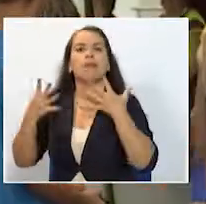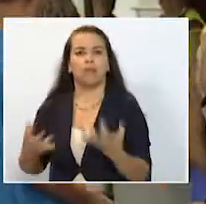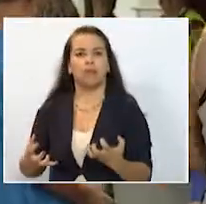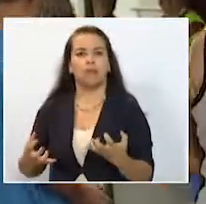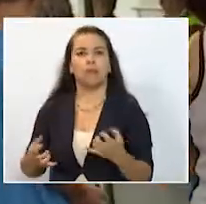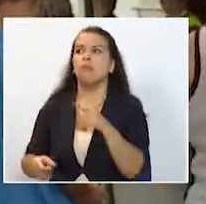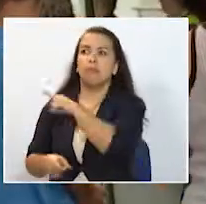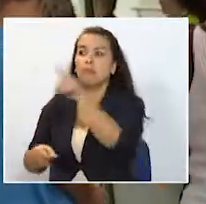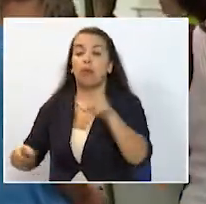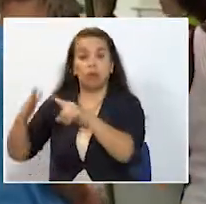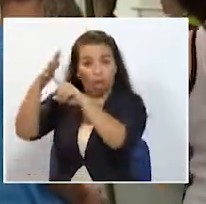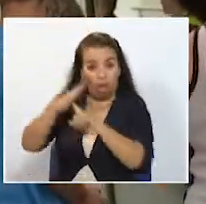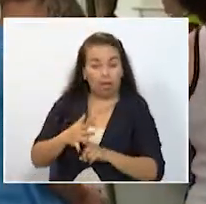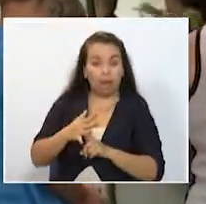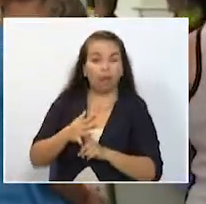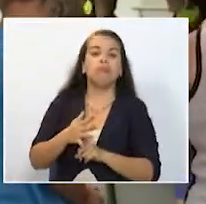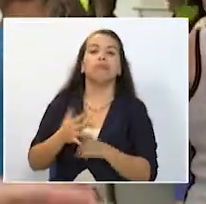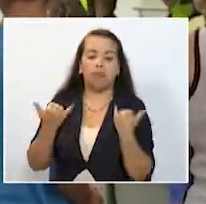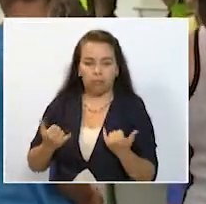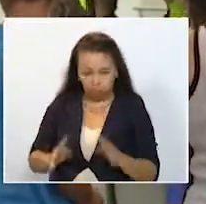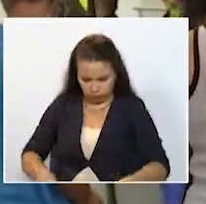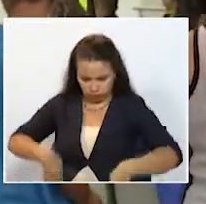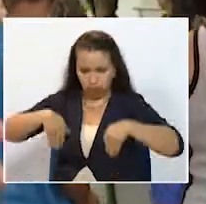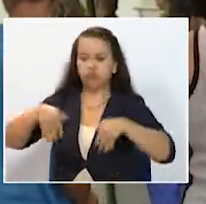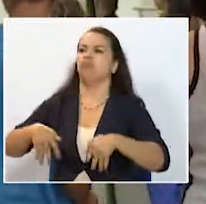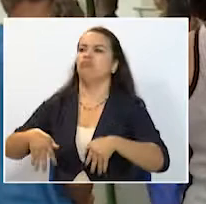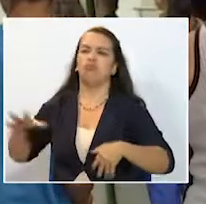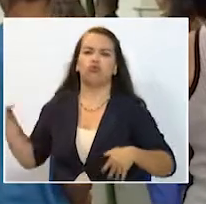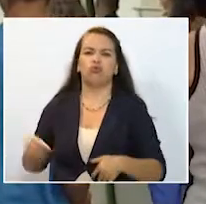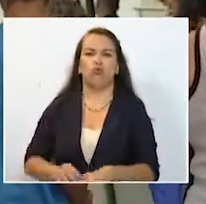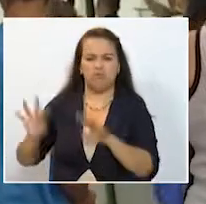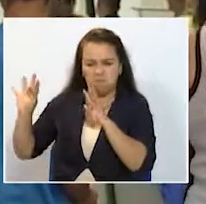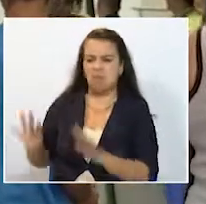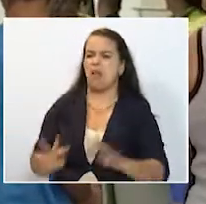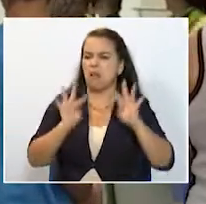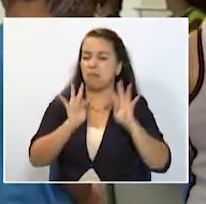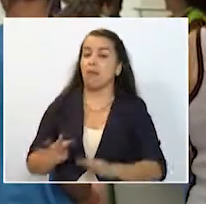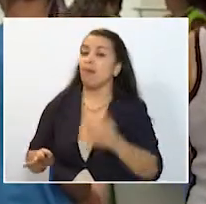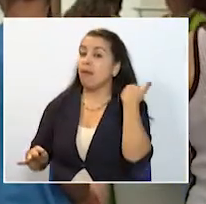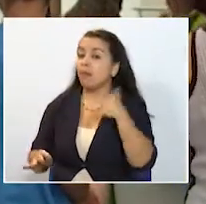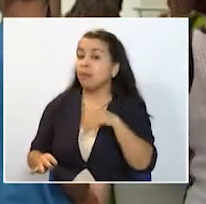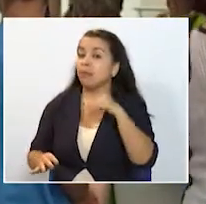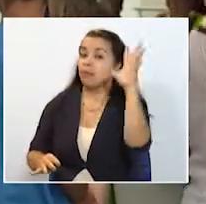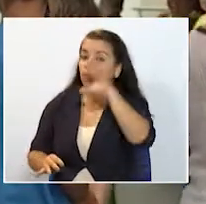como ellos nos han coartado entonces estamos acá con todos los venezolanos en Armenia Quindío